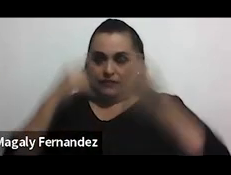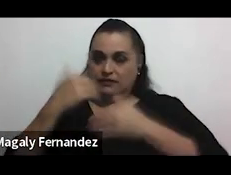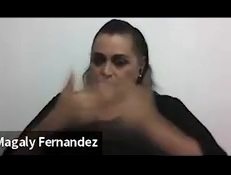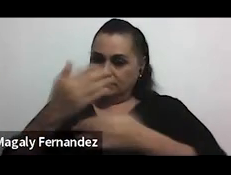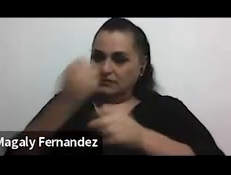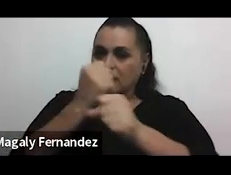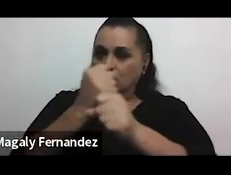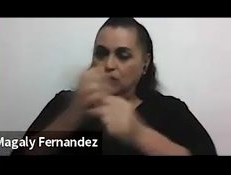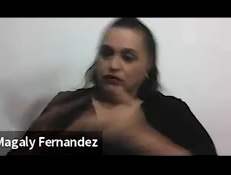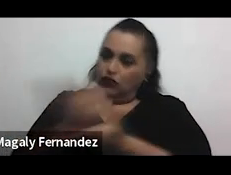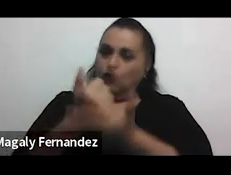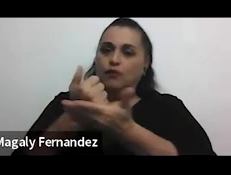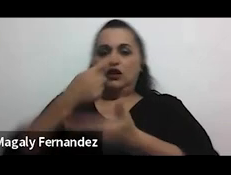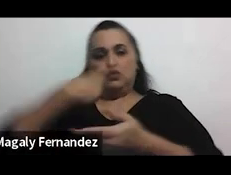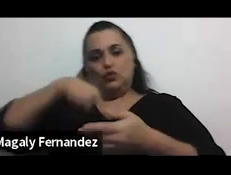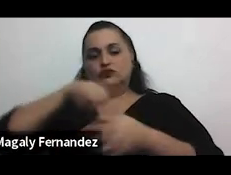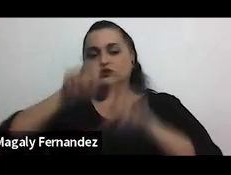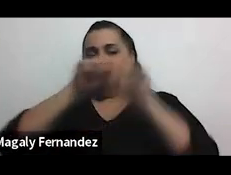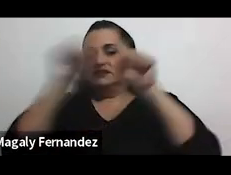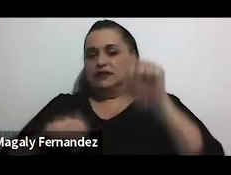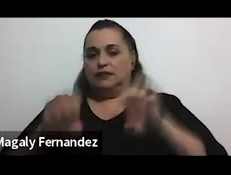recuperar nuestro sistema educativo